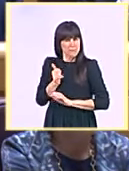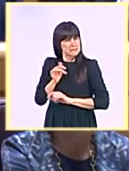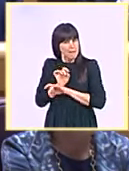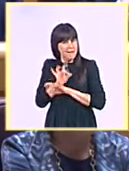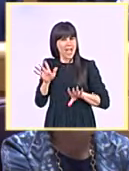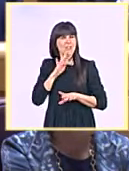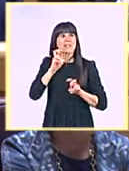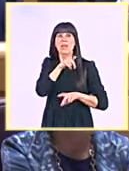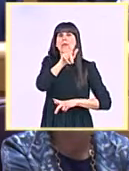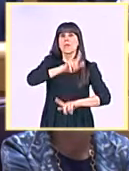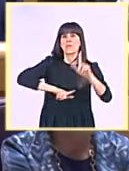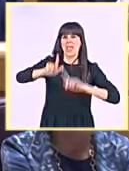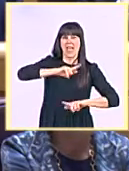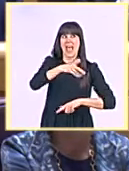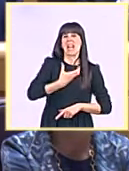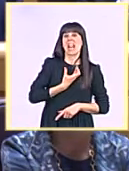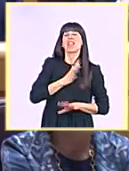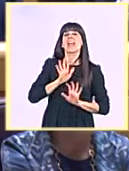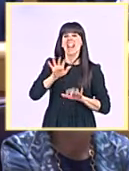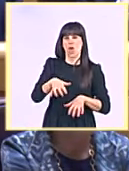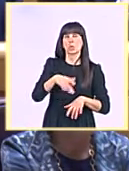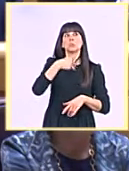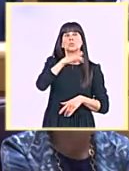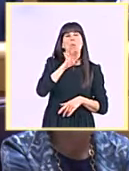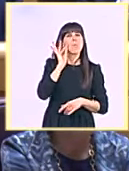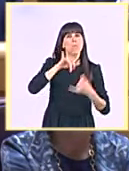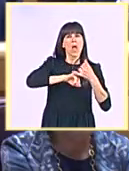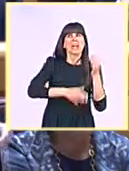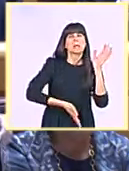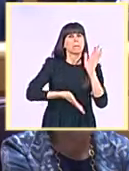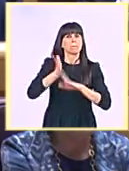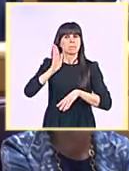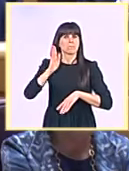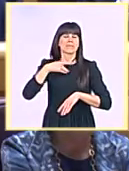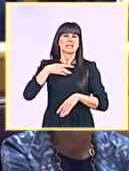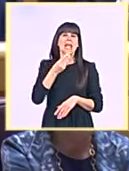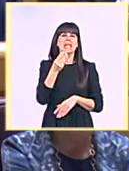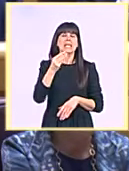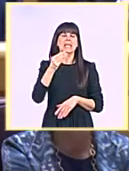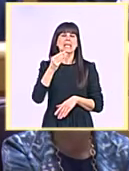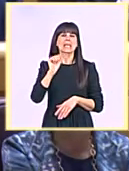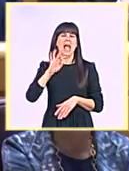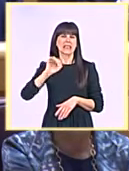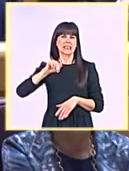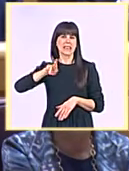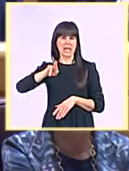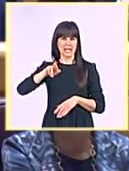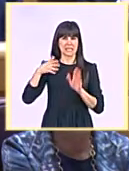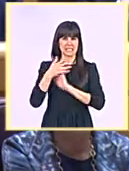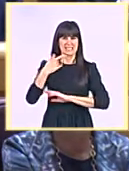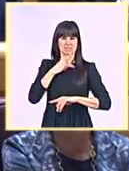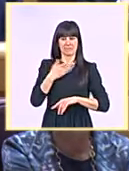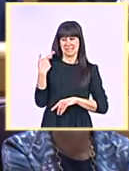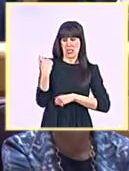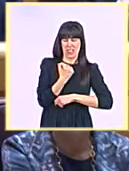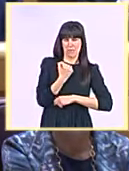mujer realizaron a Catar el pasado mes de diciembre, entre los días 3 y 7. Los leoneses estamos muy